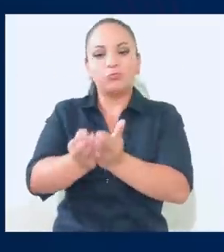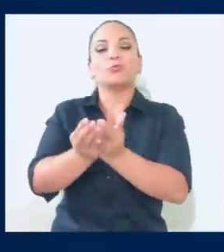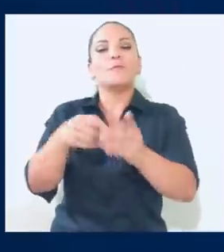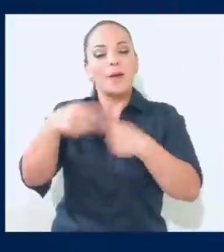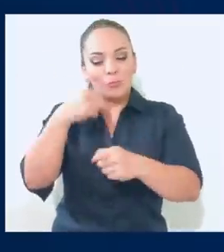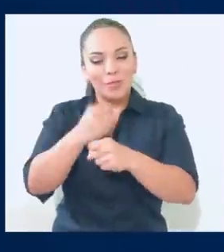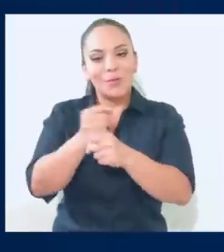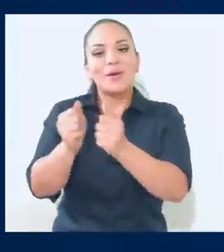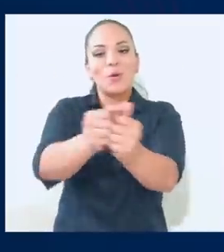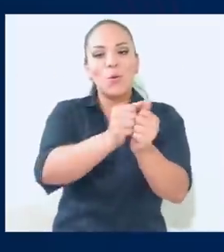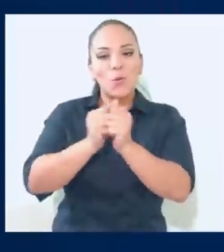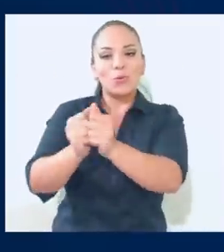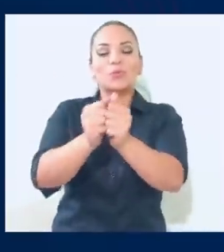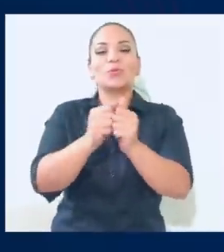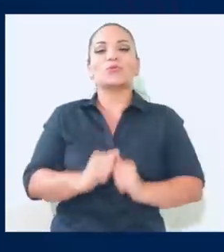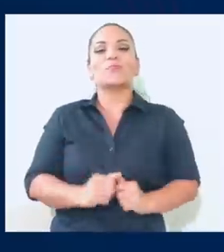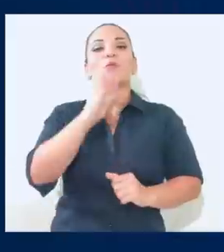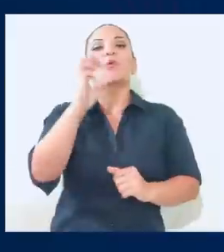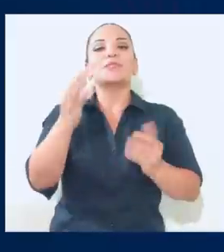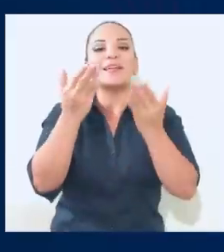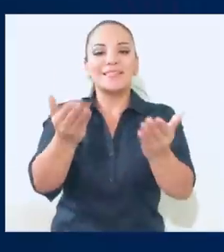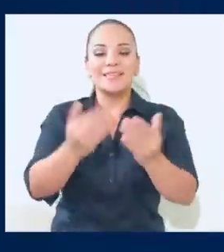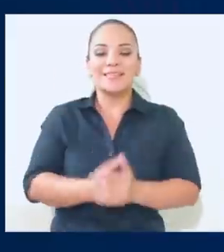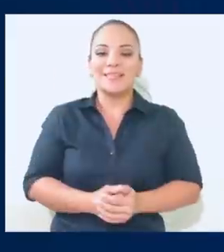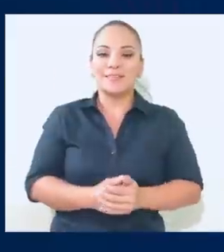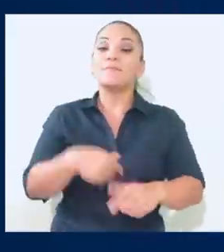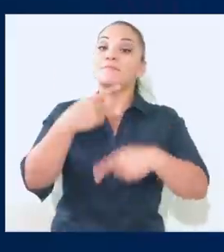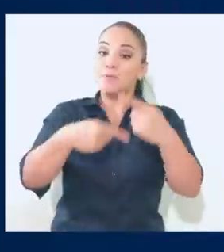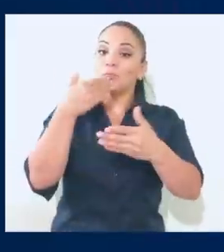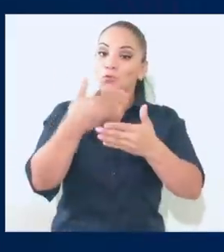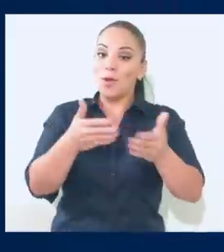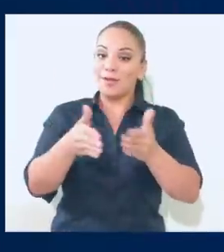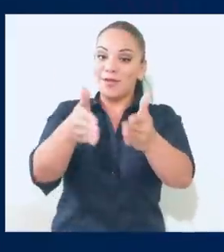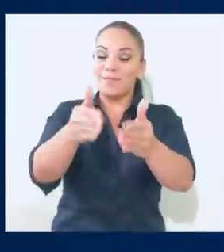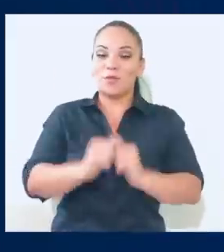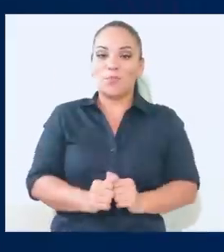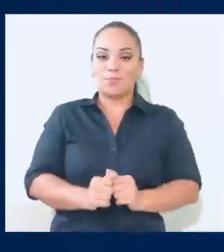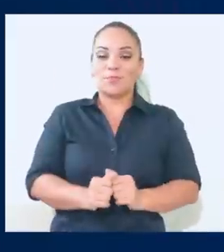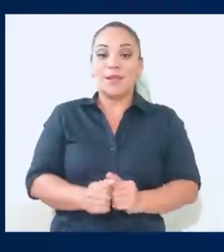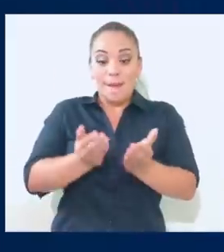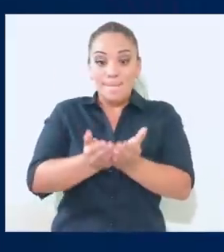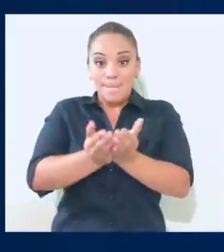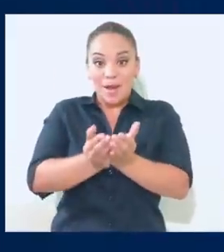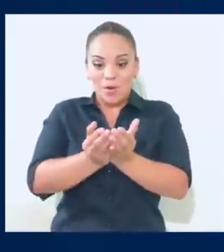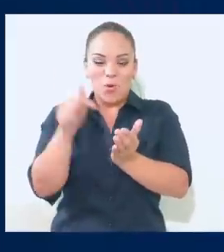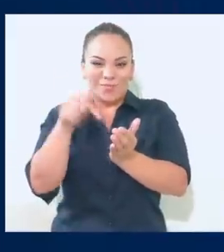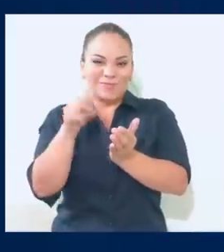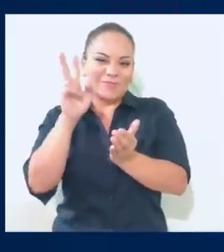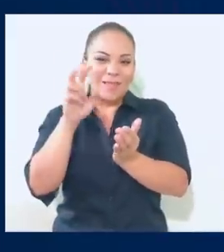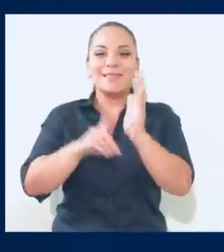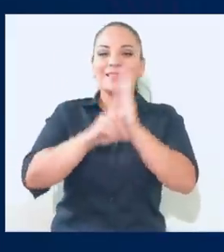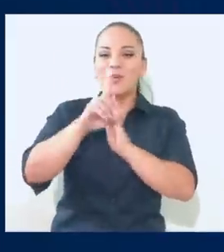juntos. Costarricenses, vamos por buen camino. El barco del desarrollo de nuestro país